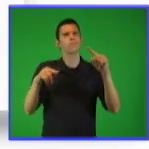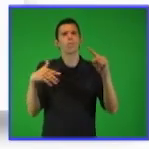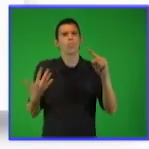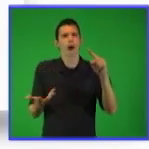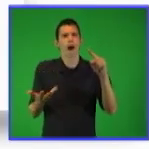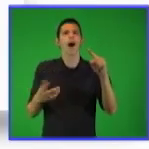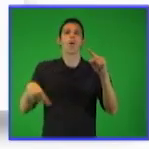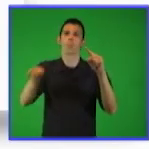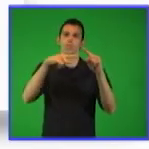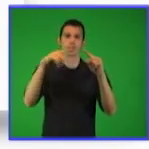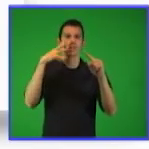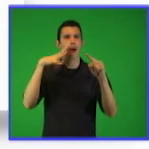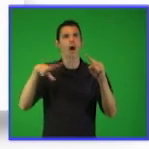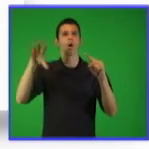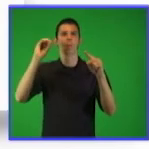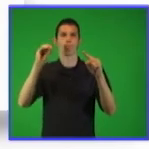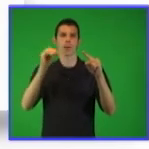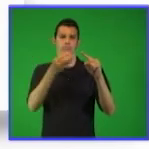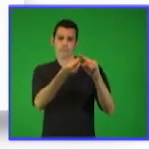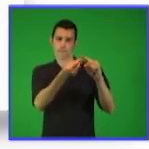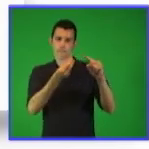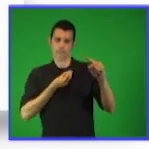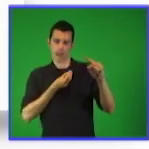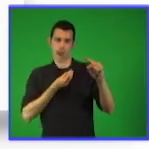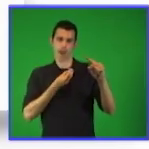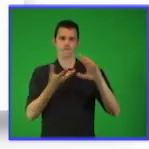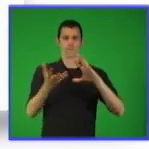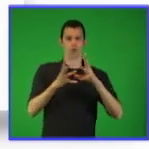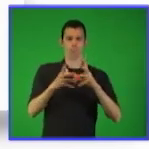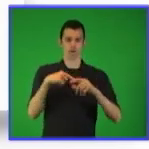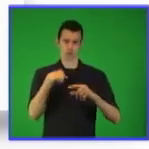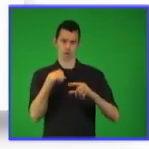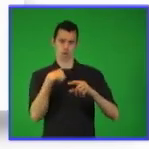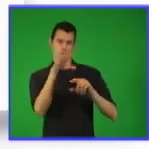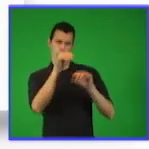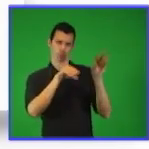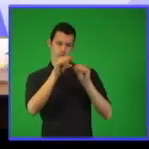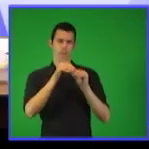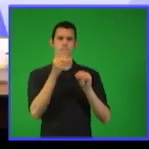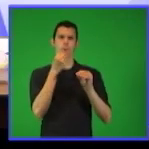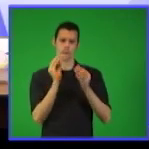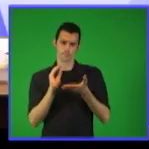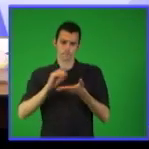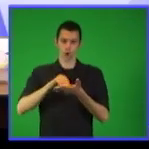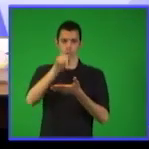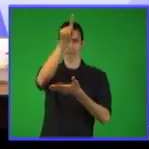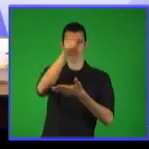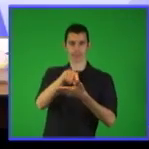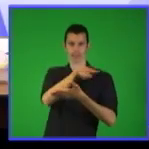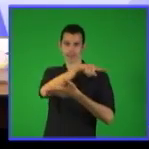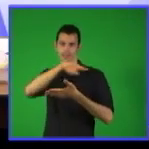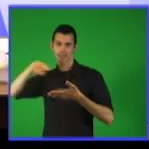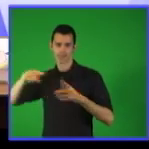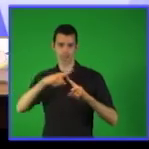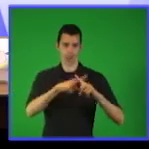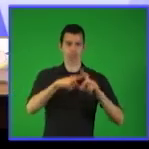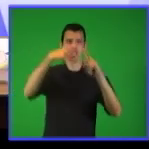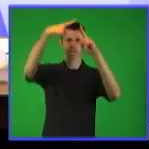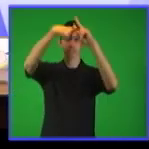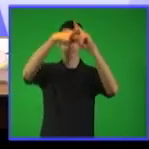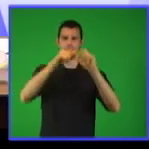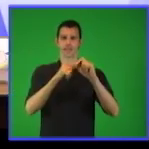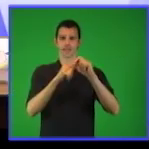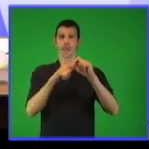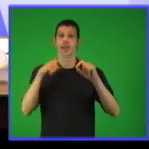identifiquen cuáles son los elementos de esas curvas y su representación gráfica o dado sus elementos o su